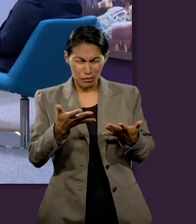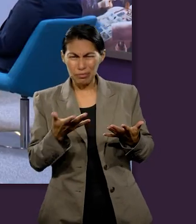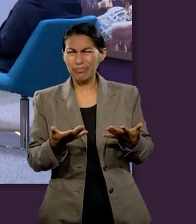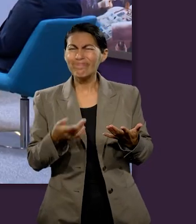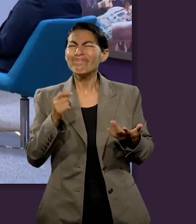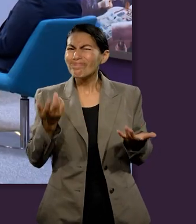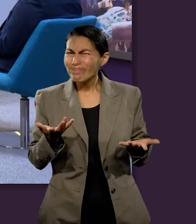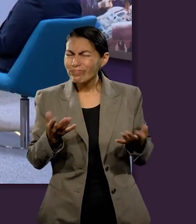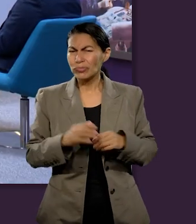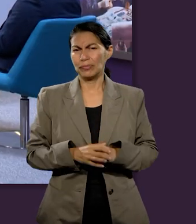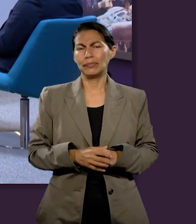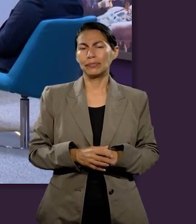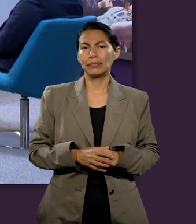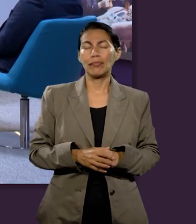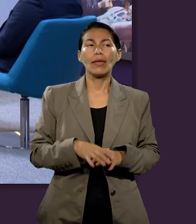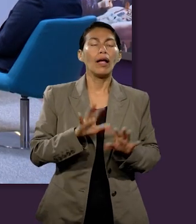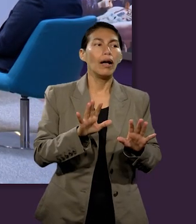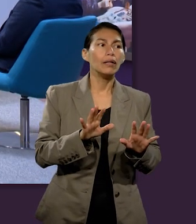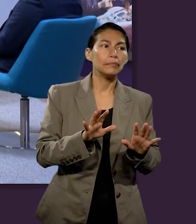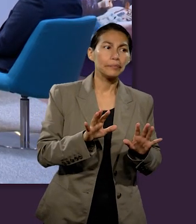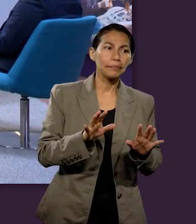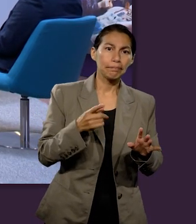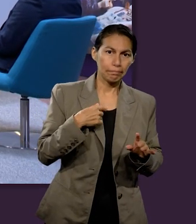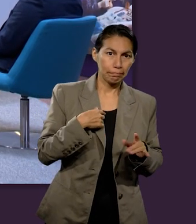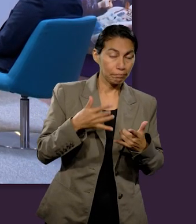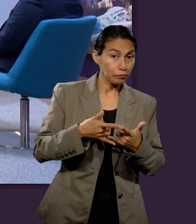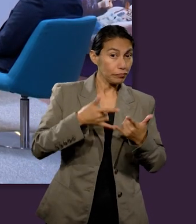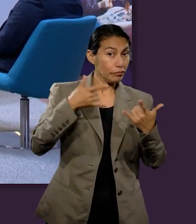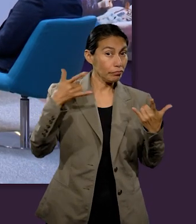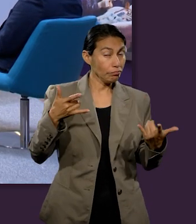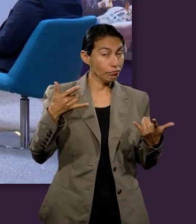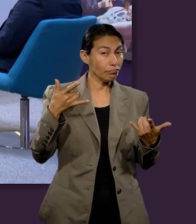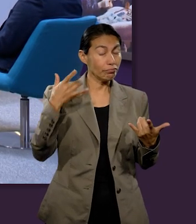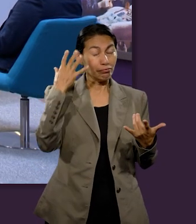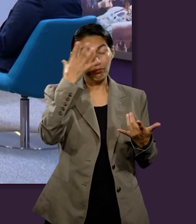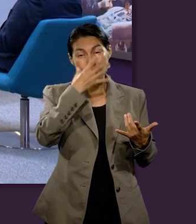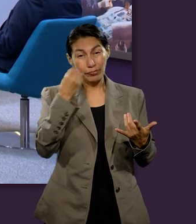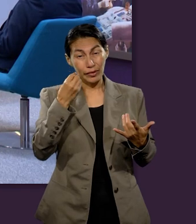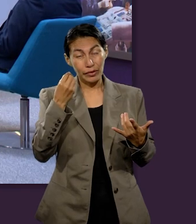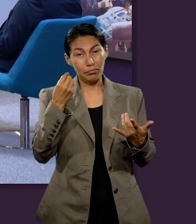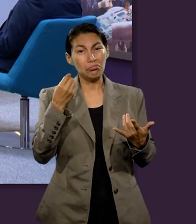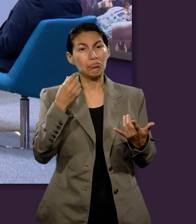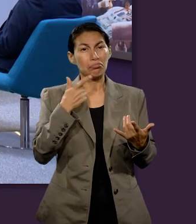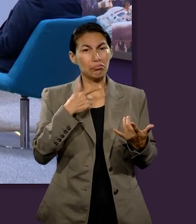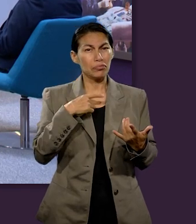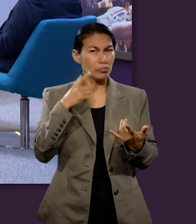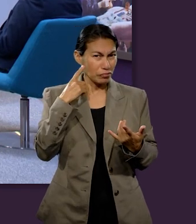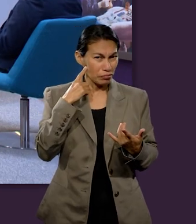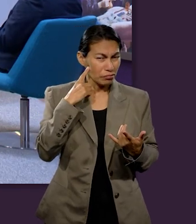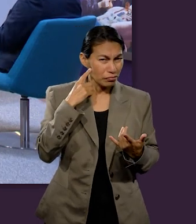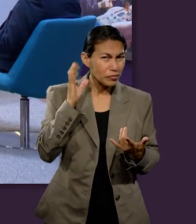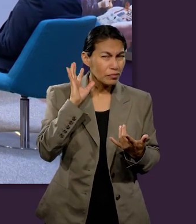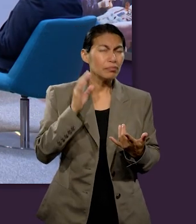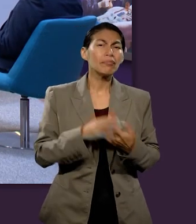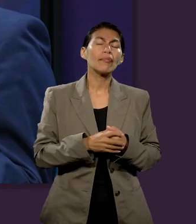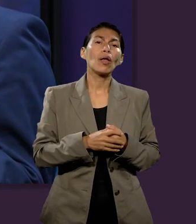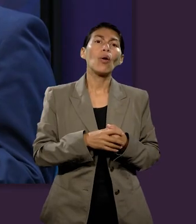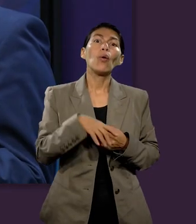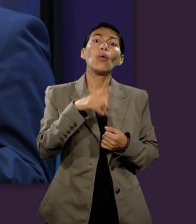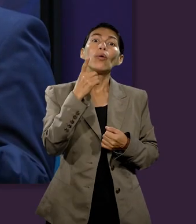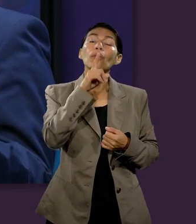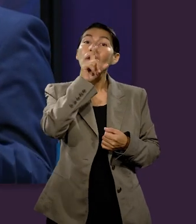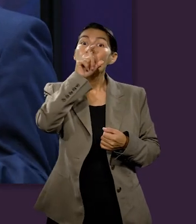ilustraciones más impactantes que he escuchado es la historia de una águila